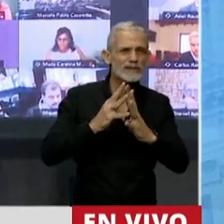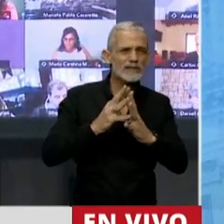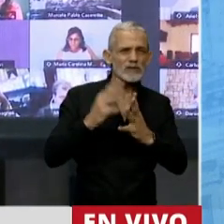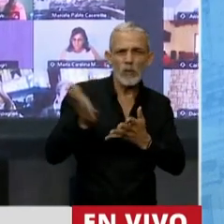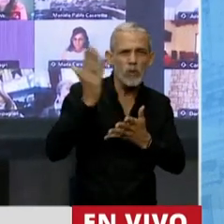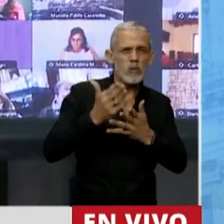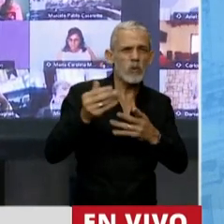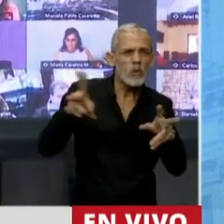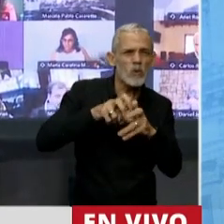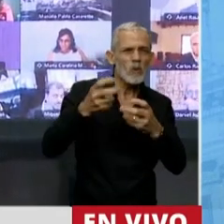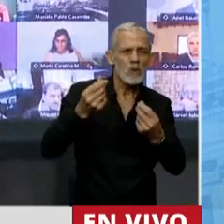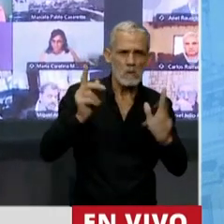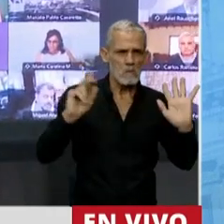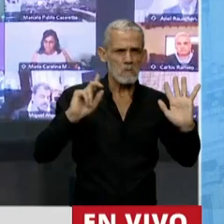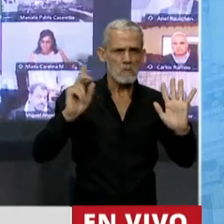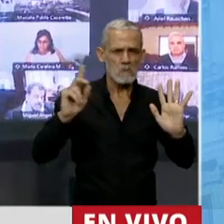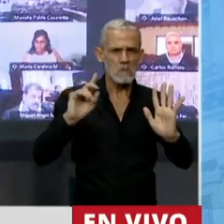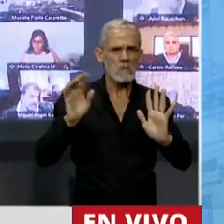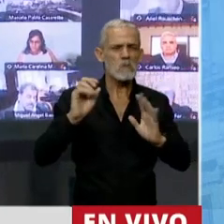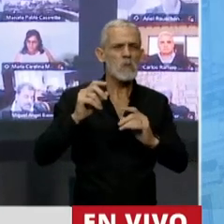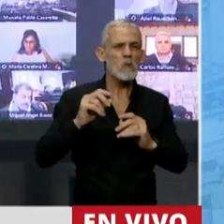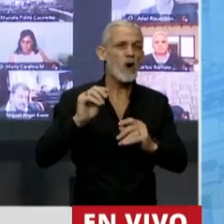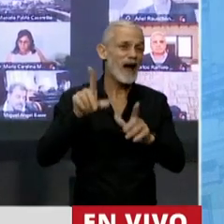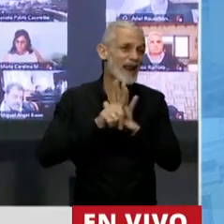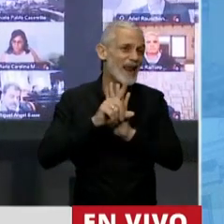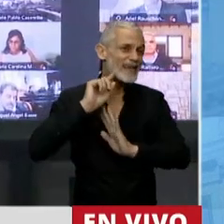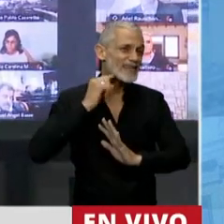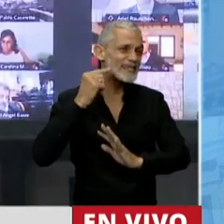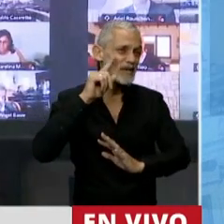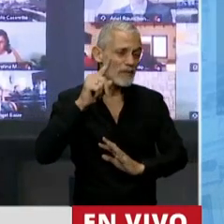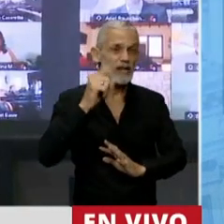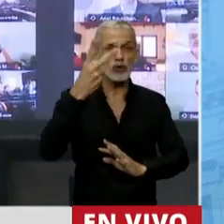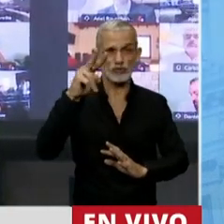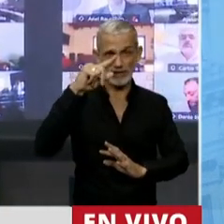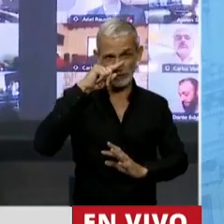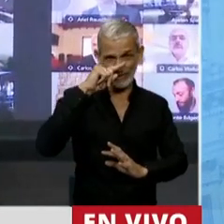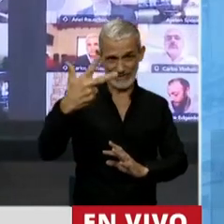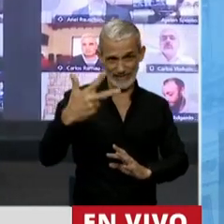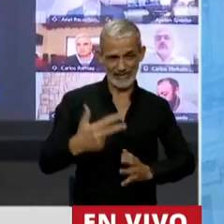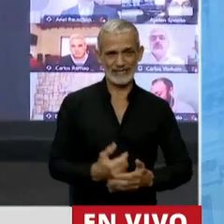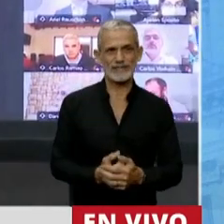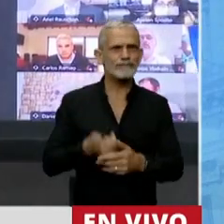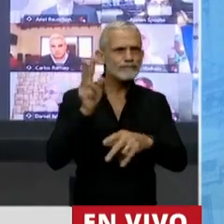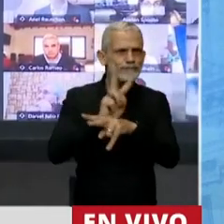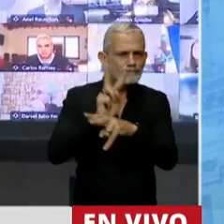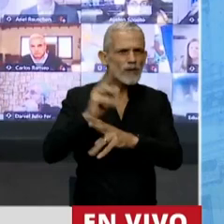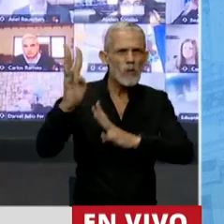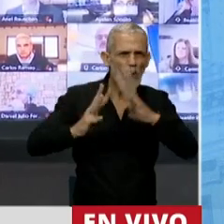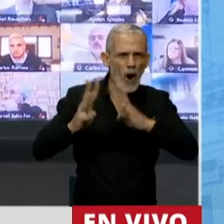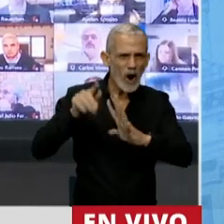que están abarcados en la 13.273. Y esta protección